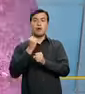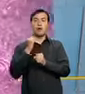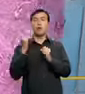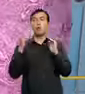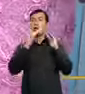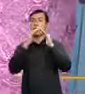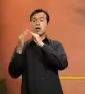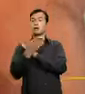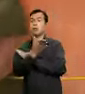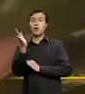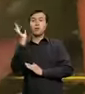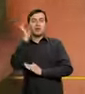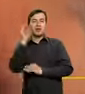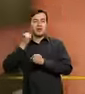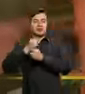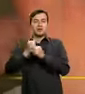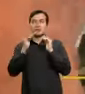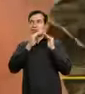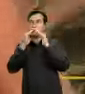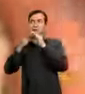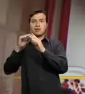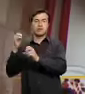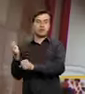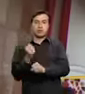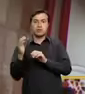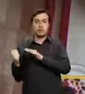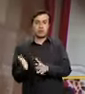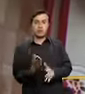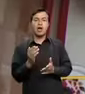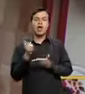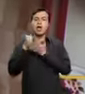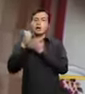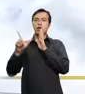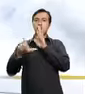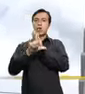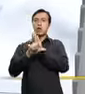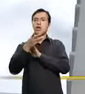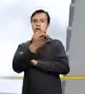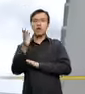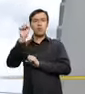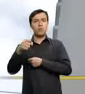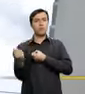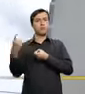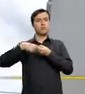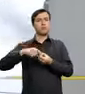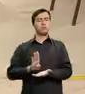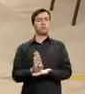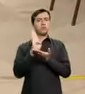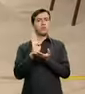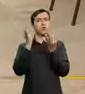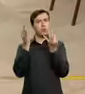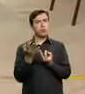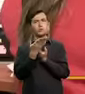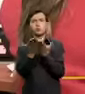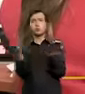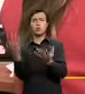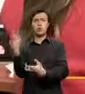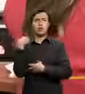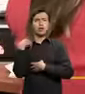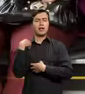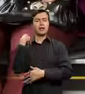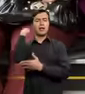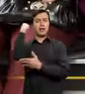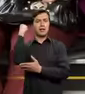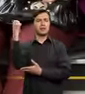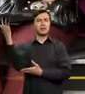el hogar se verán beneficiadas con la Ley de Justicia Laboral, que permite su incorporación al sistema de seguridad social y con ello se garantiza